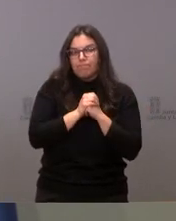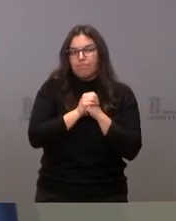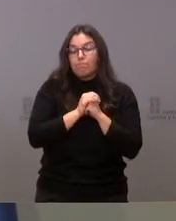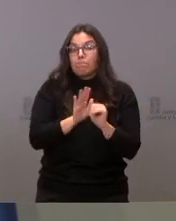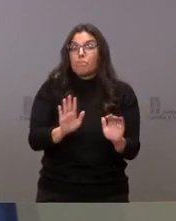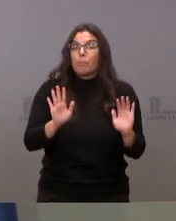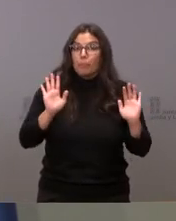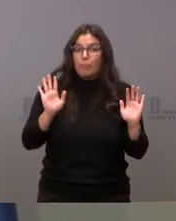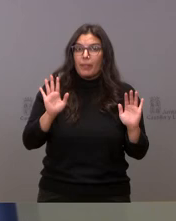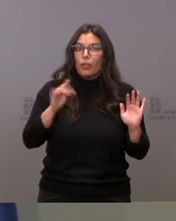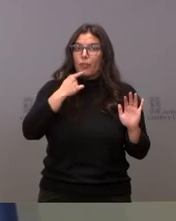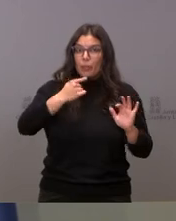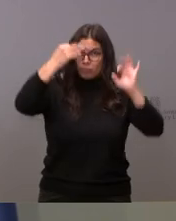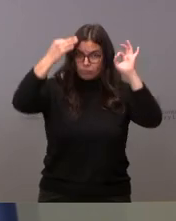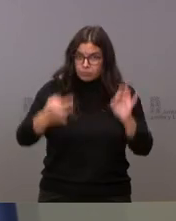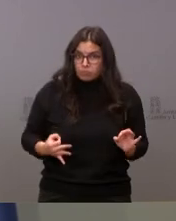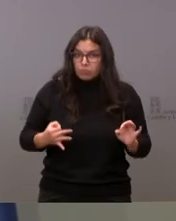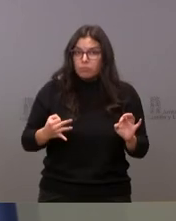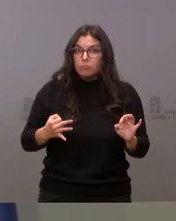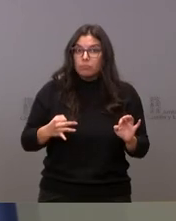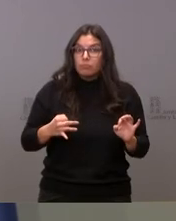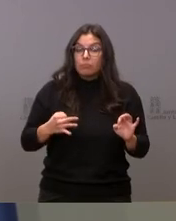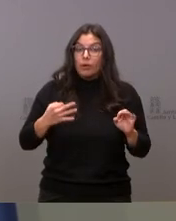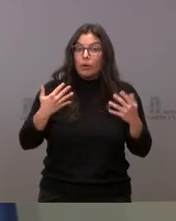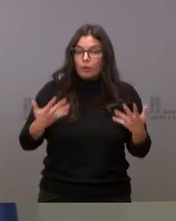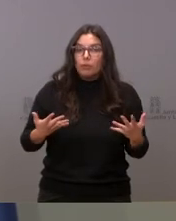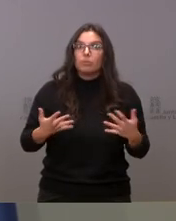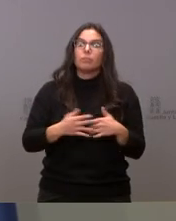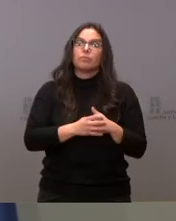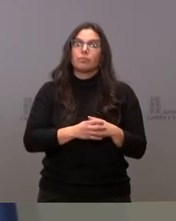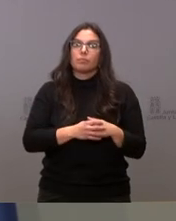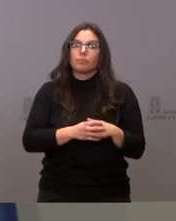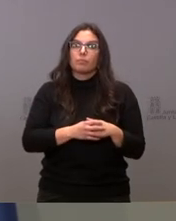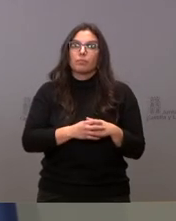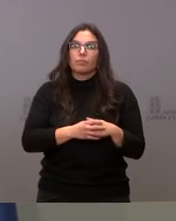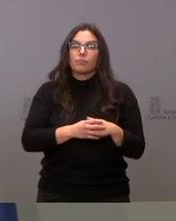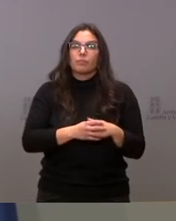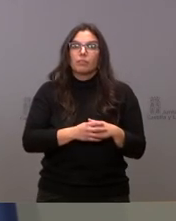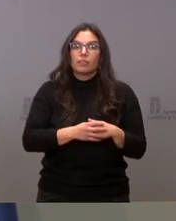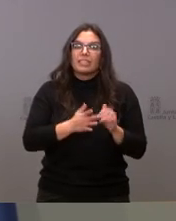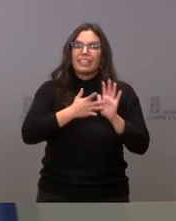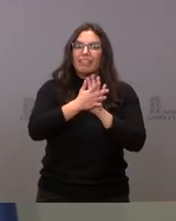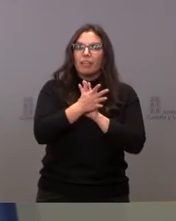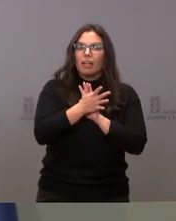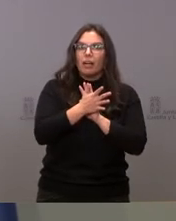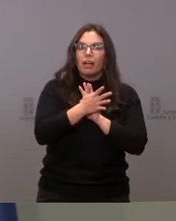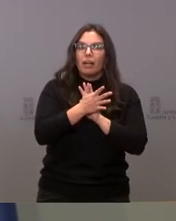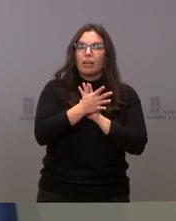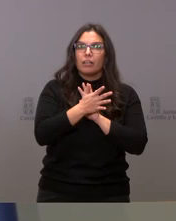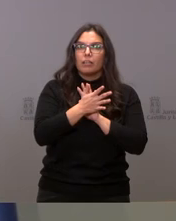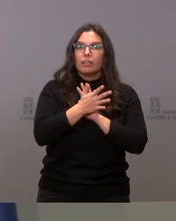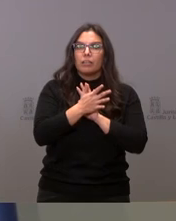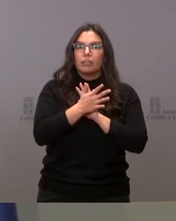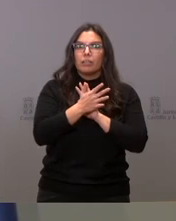Pero lo que sí que le puedo decir con toda seguridad al respecto a lo que pregunta, si esto incluiría o no incluiría una reordinación